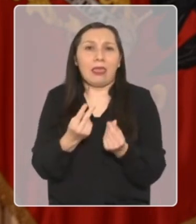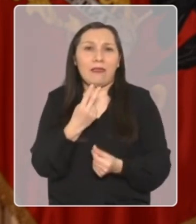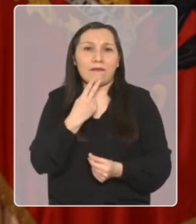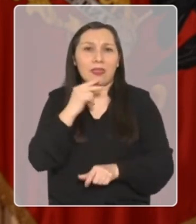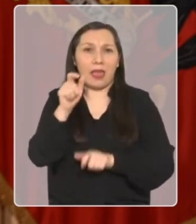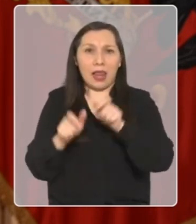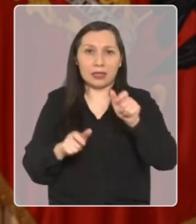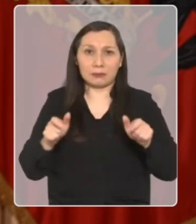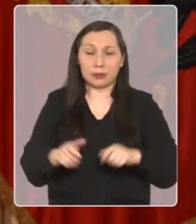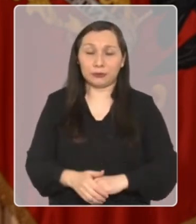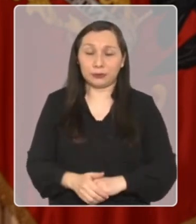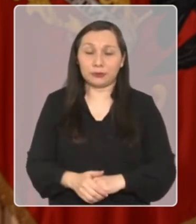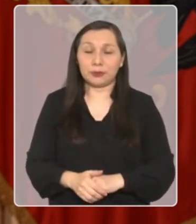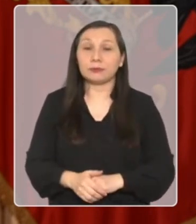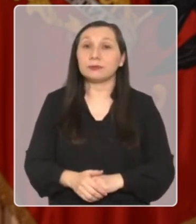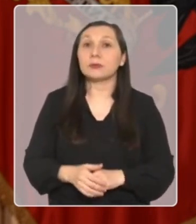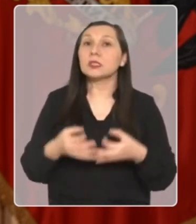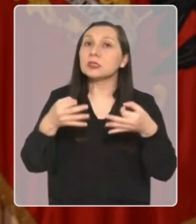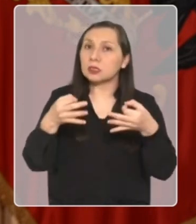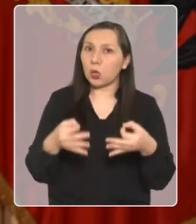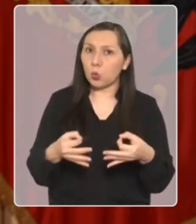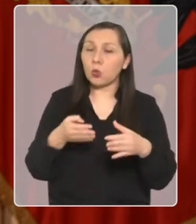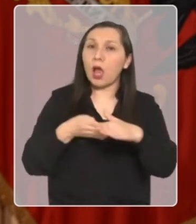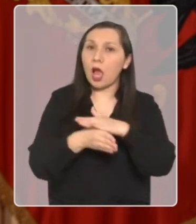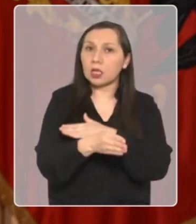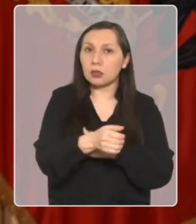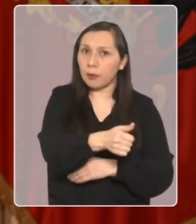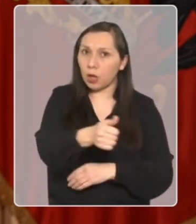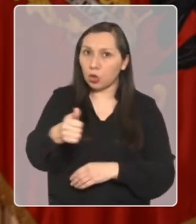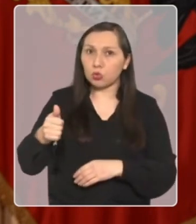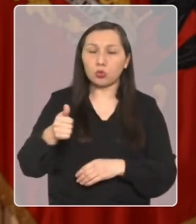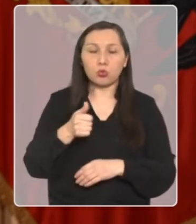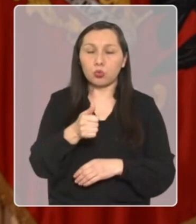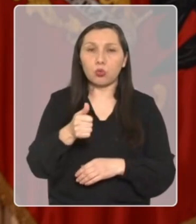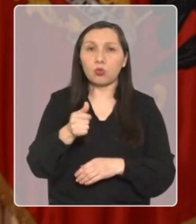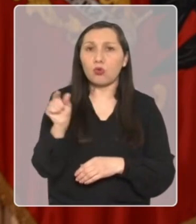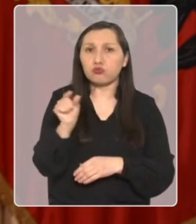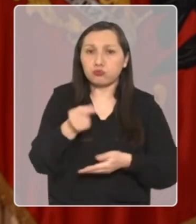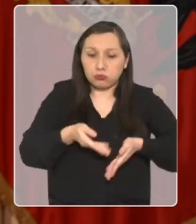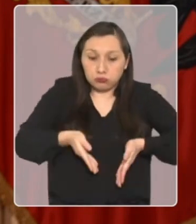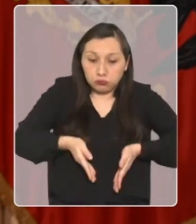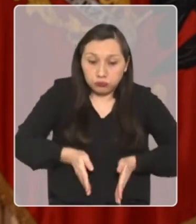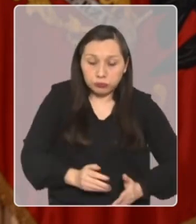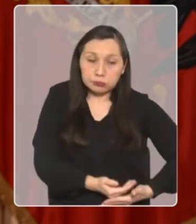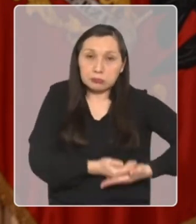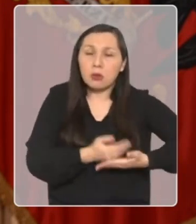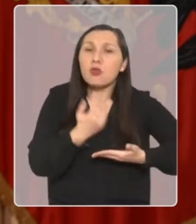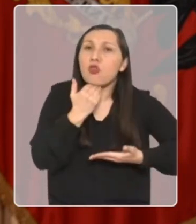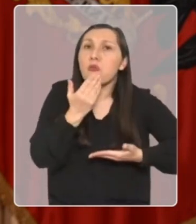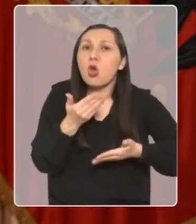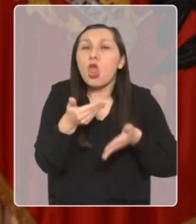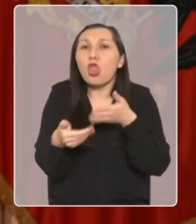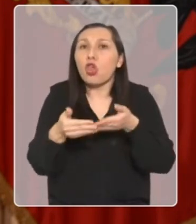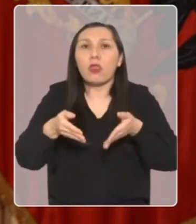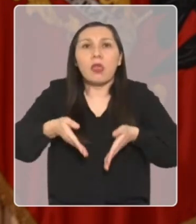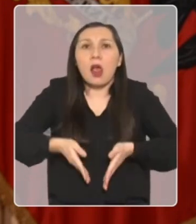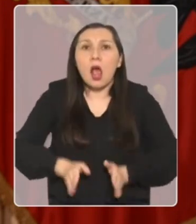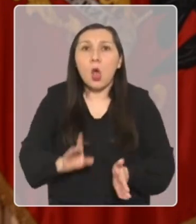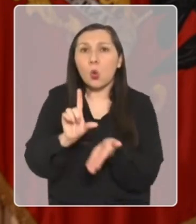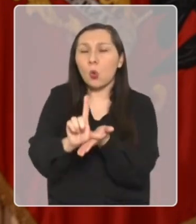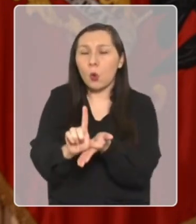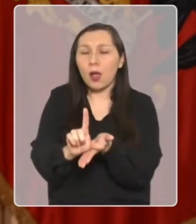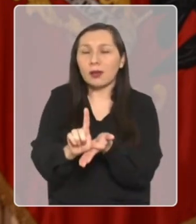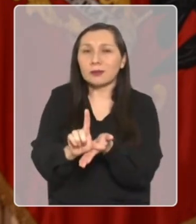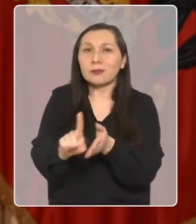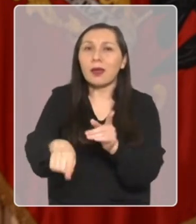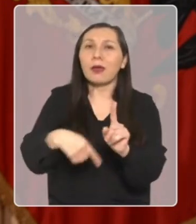calidad de vida de las personas. Así, aseguraremos su acceso universal a todos los recién nacidos, sin importar dónde nazcan.